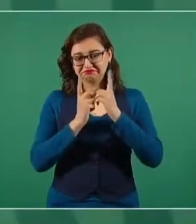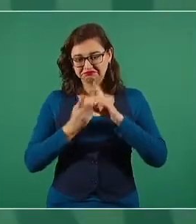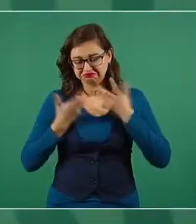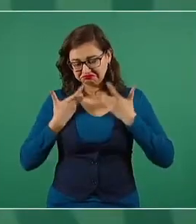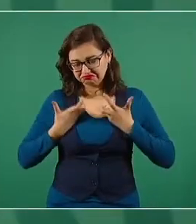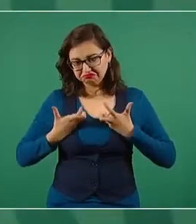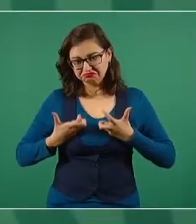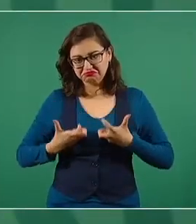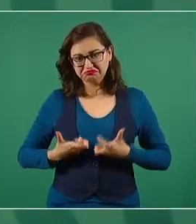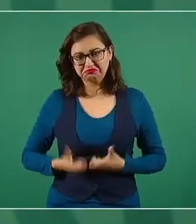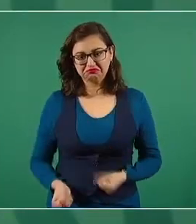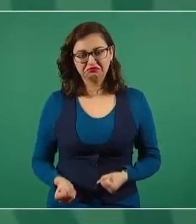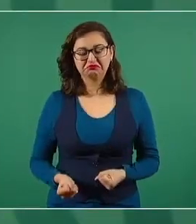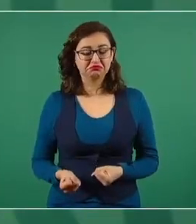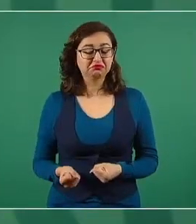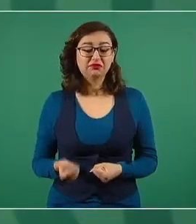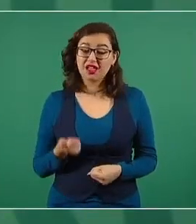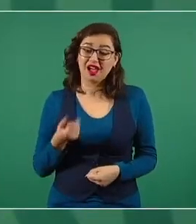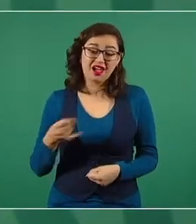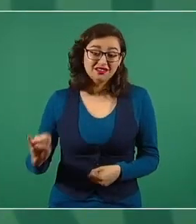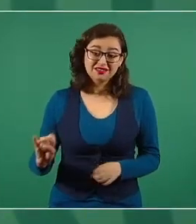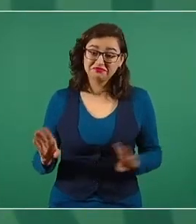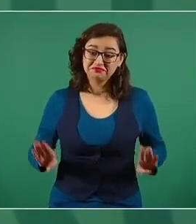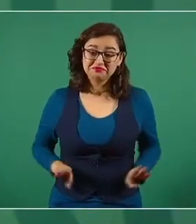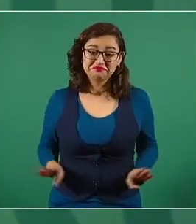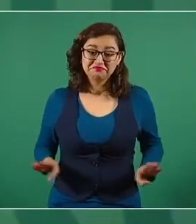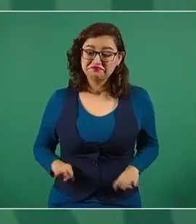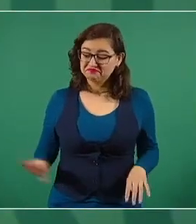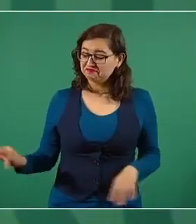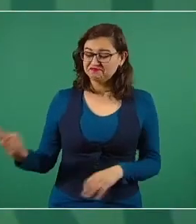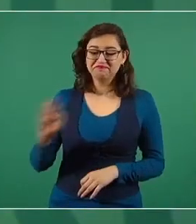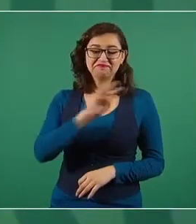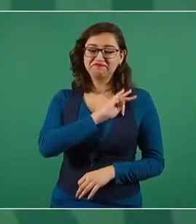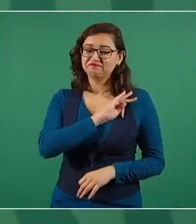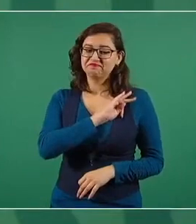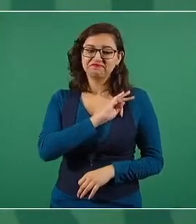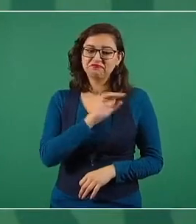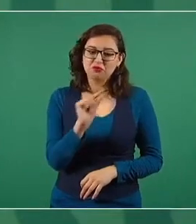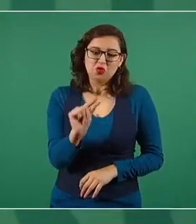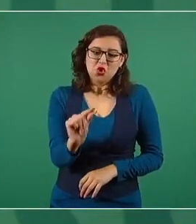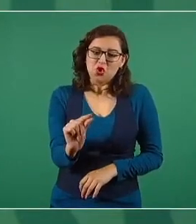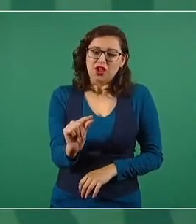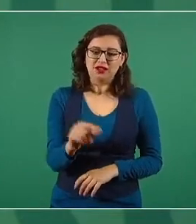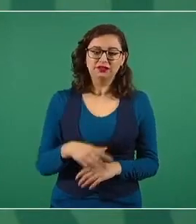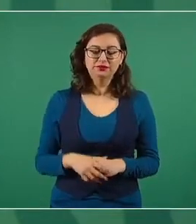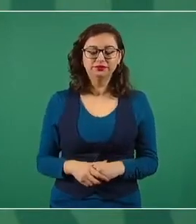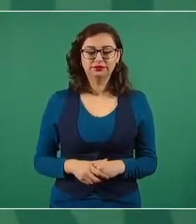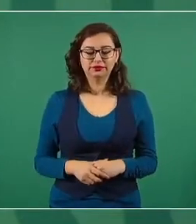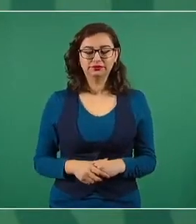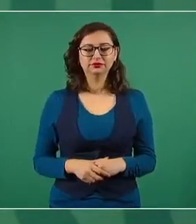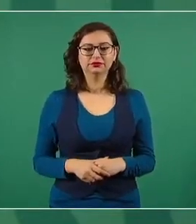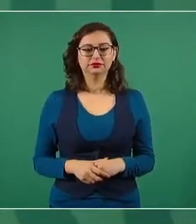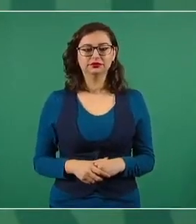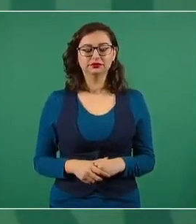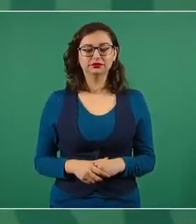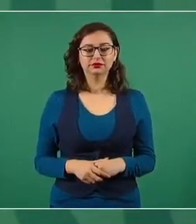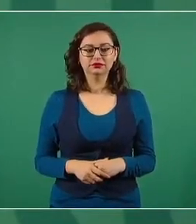sobre todo sectores